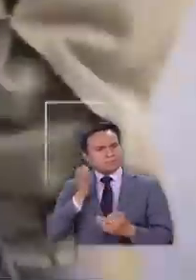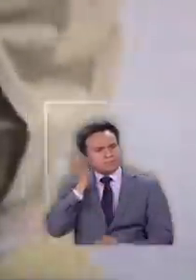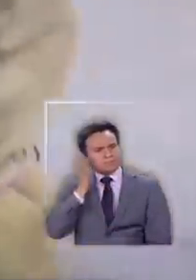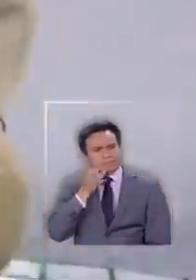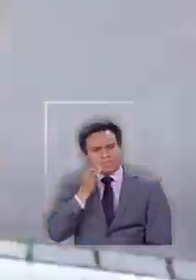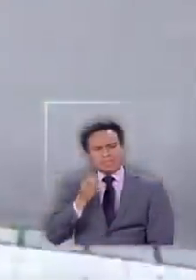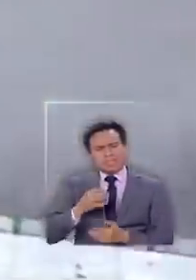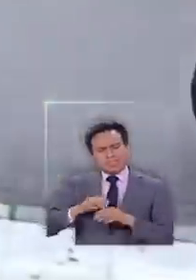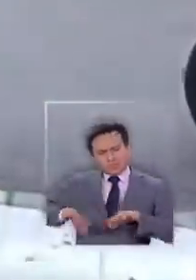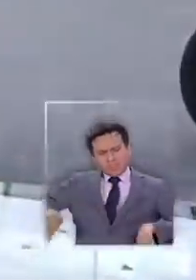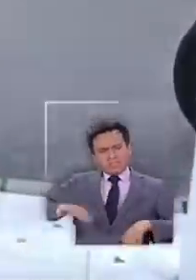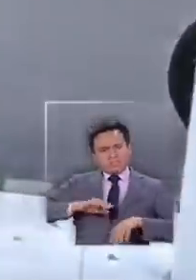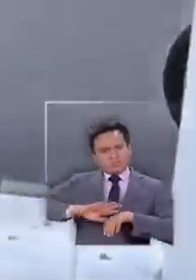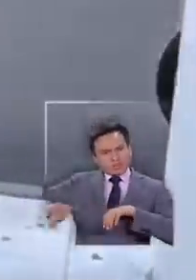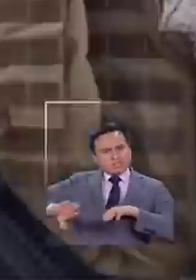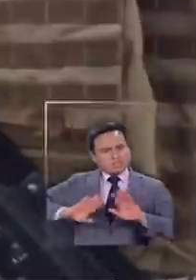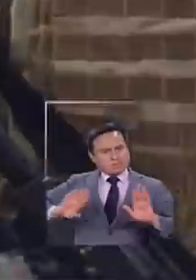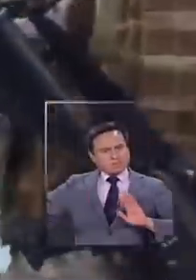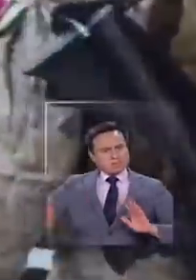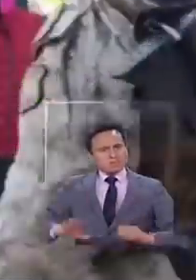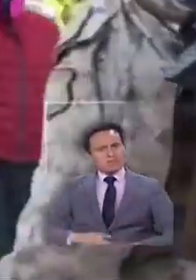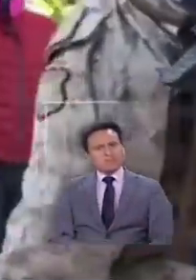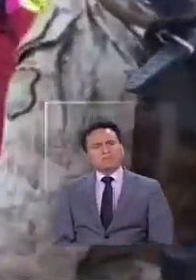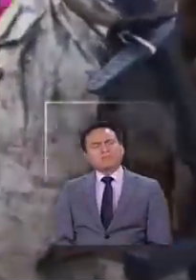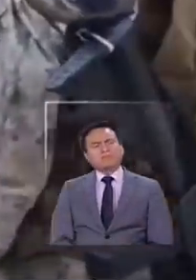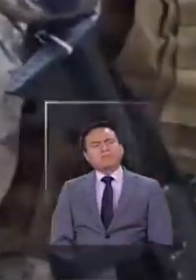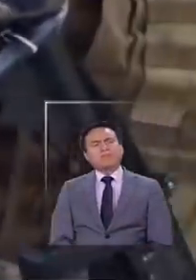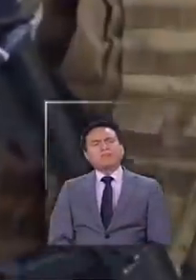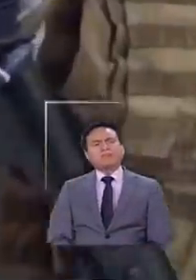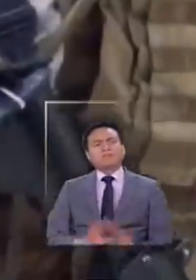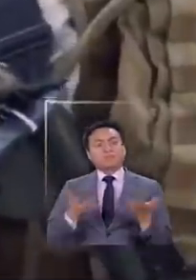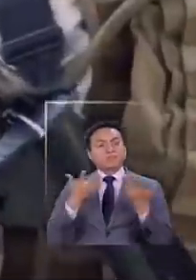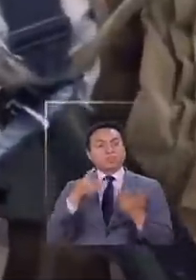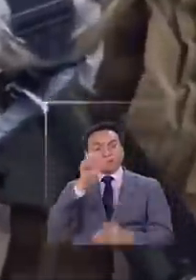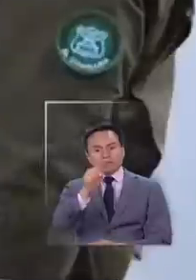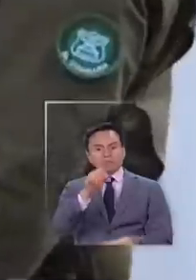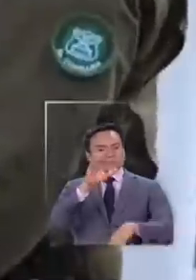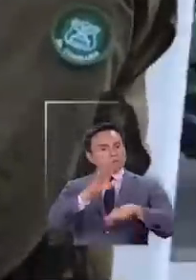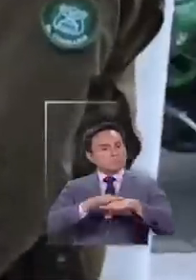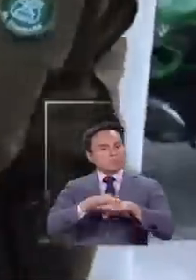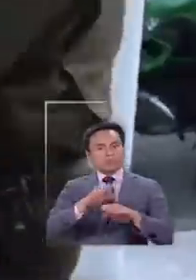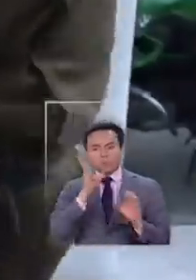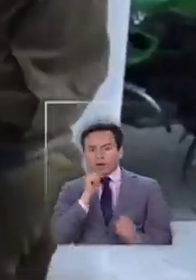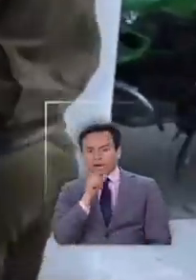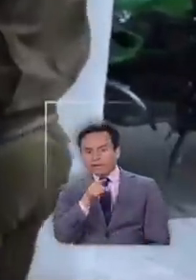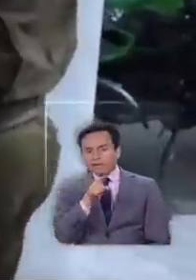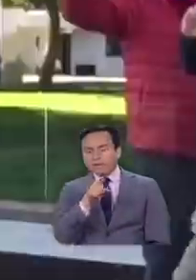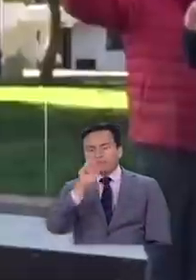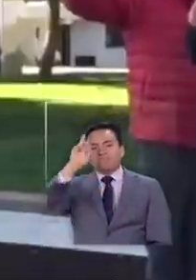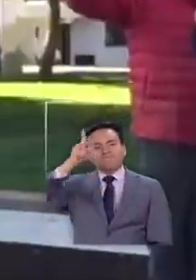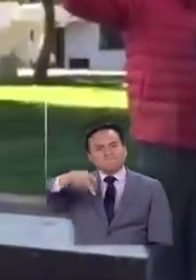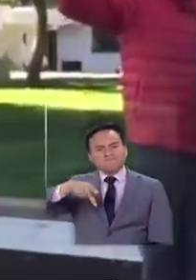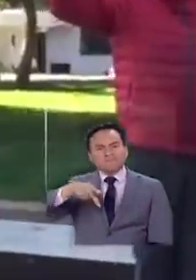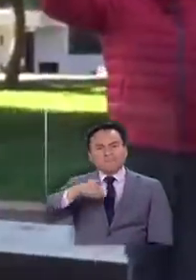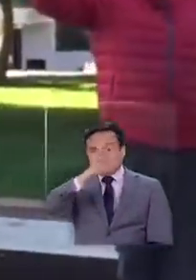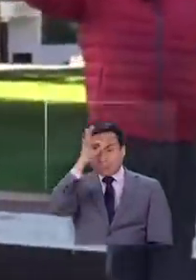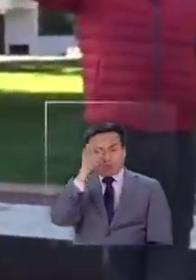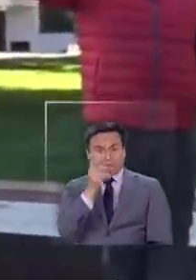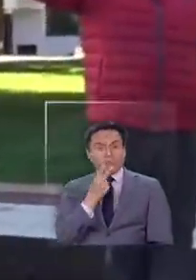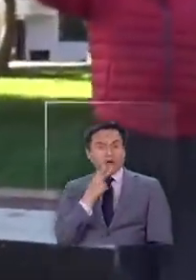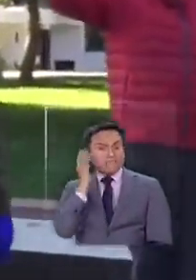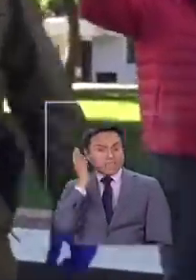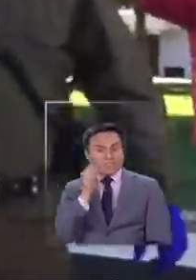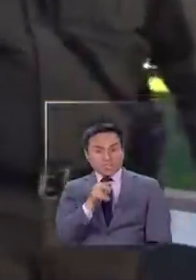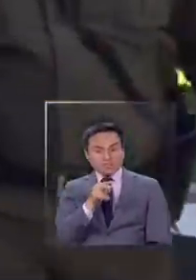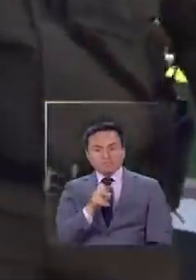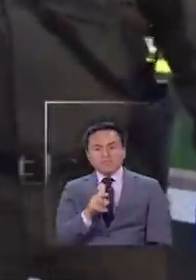suélteme suélteme suélteme suélteme suélteme la sorprendieron sin permiso alguno pese a la restricción esta temuquense no